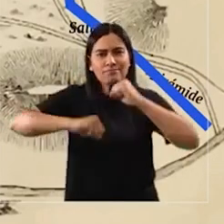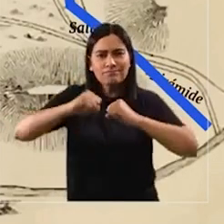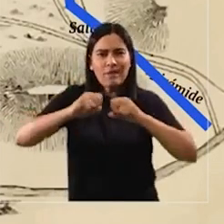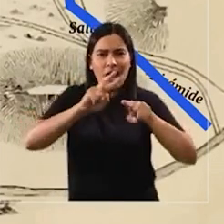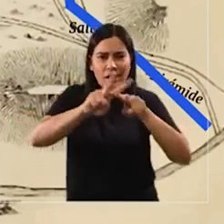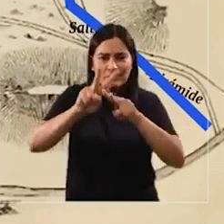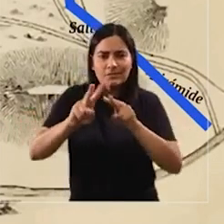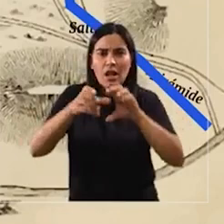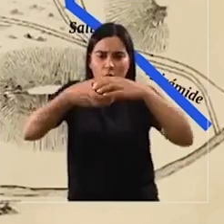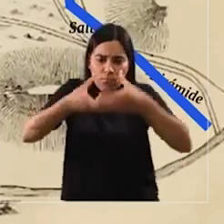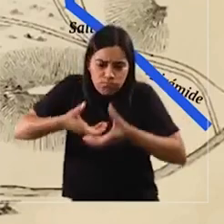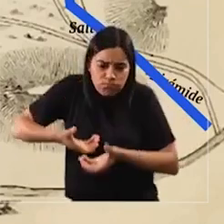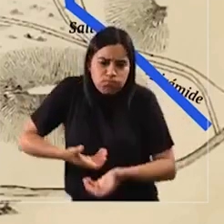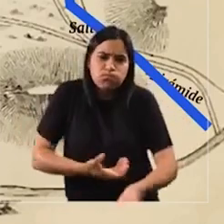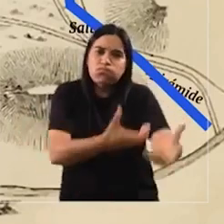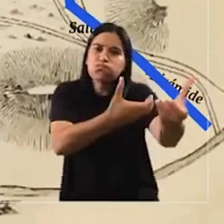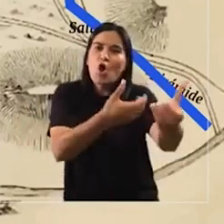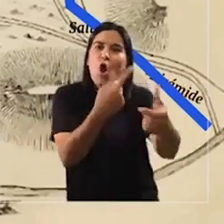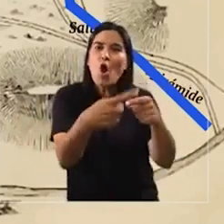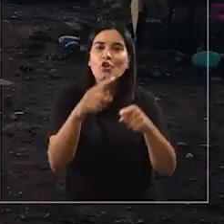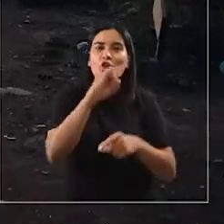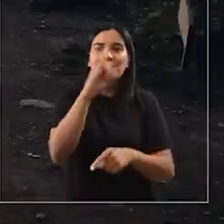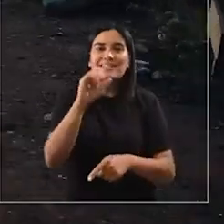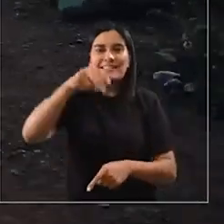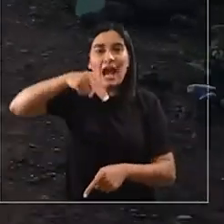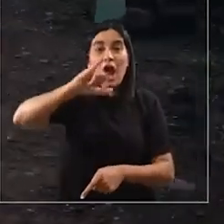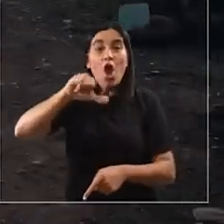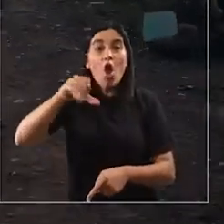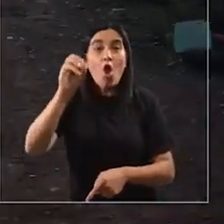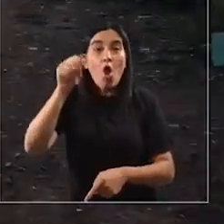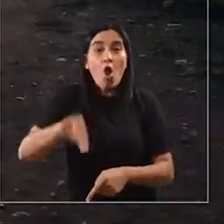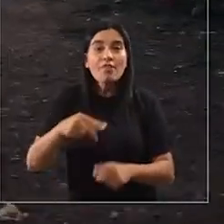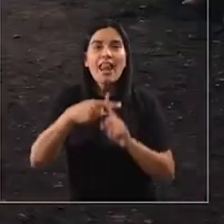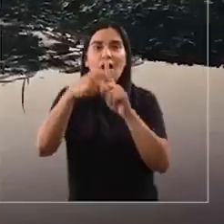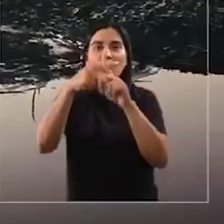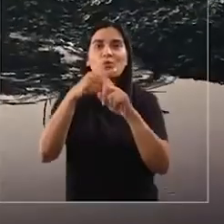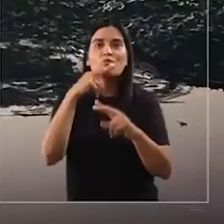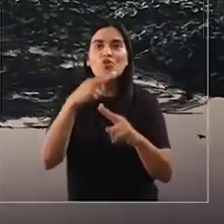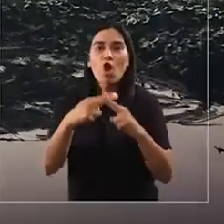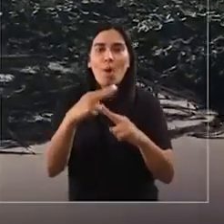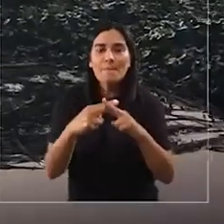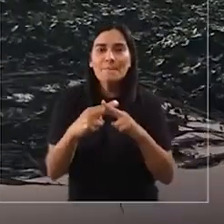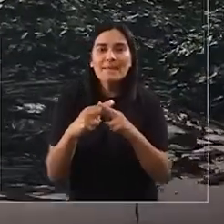el Sanjón de la Cruz, conocido actualmente como Estero Las Cruces.